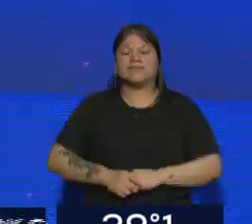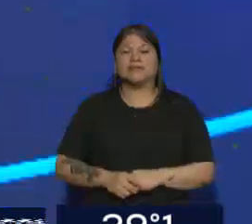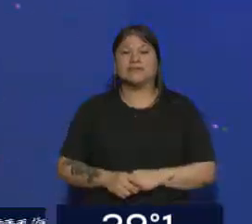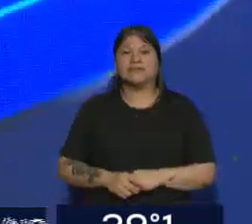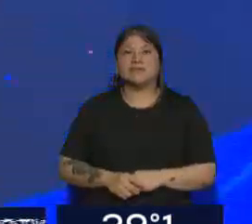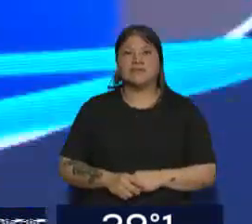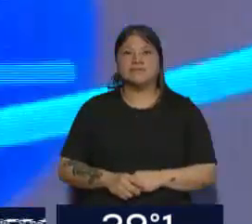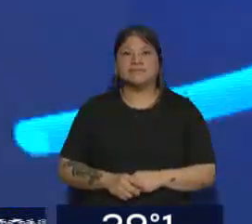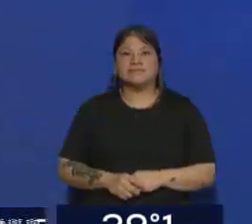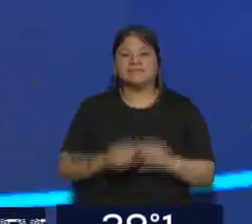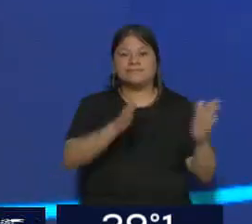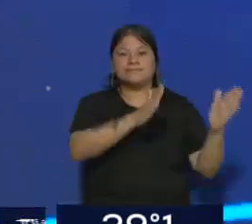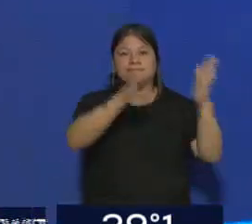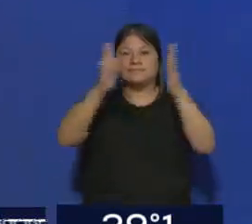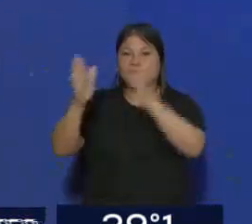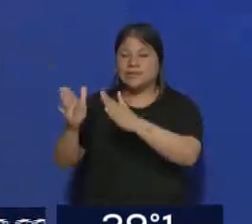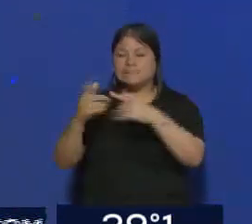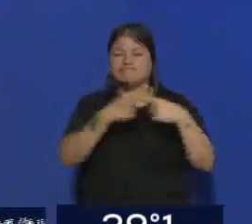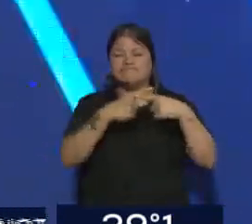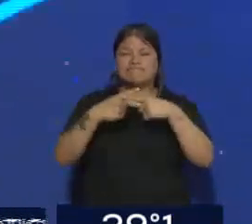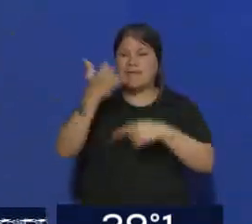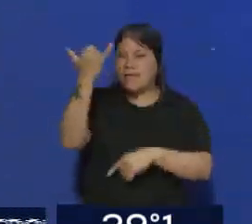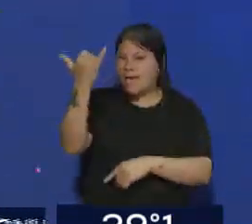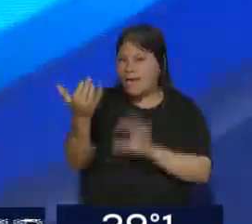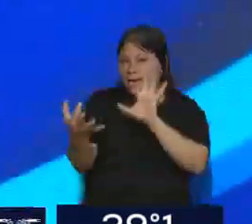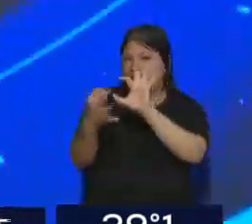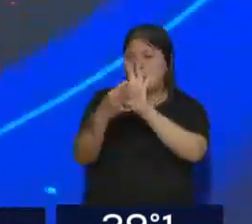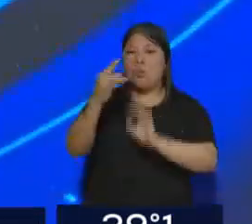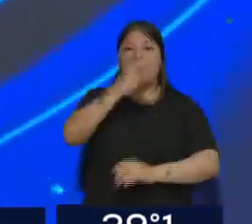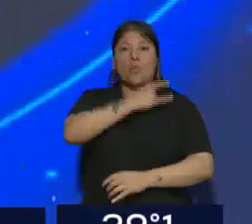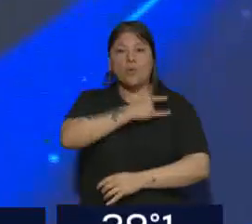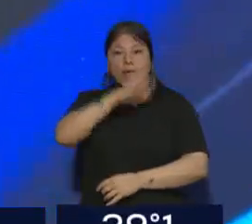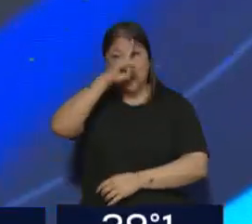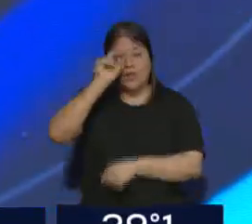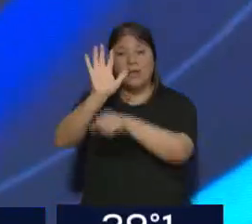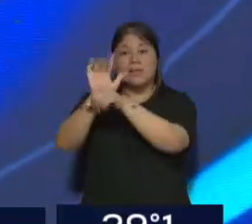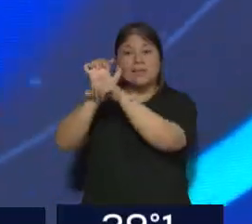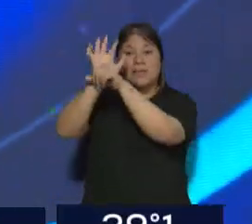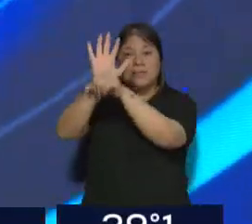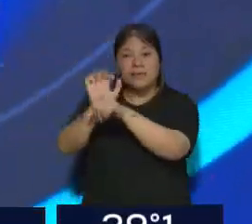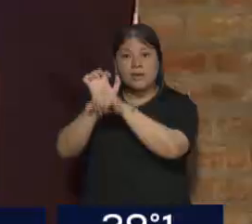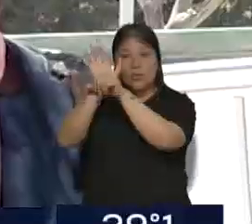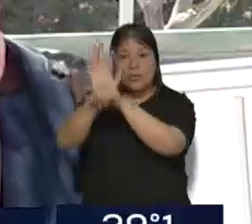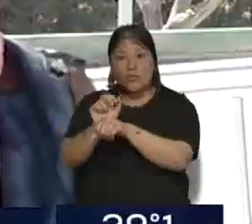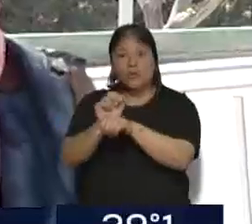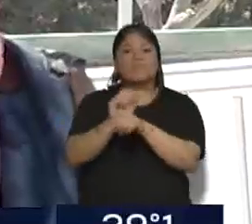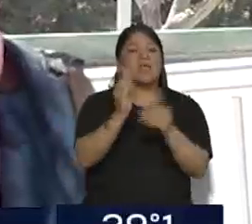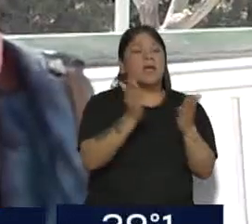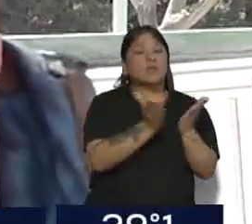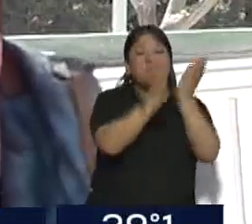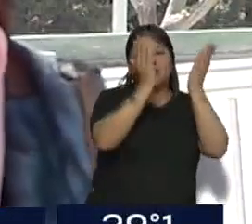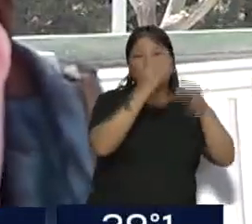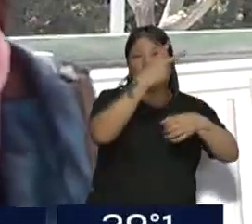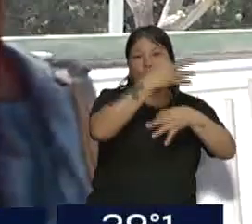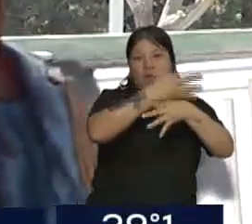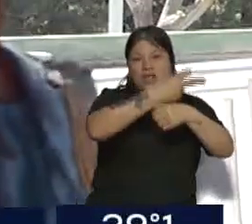Bueno, continúa la polémica en torno a la Universidad Nacional de Cuyo, las vacantes para los nuevos alumnos y este